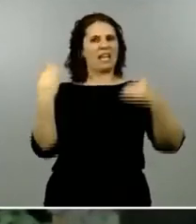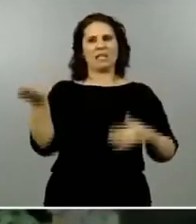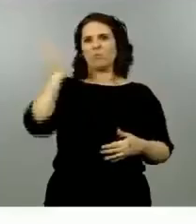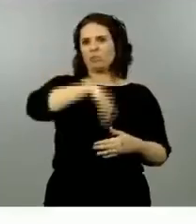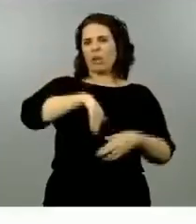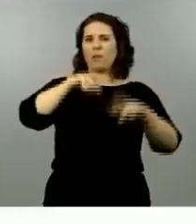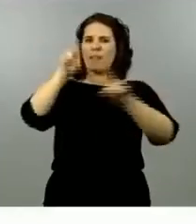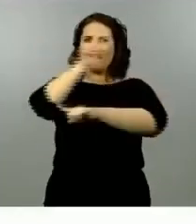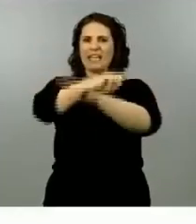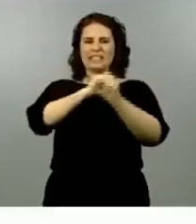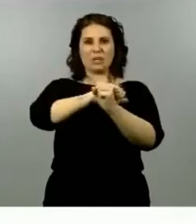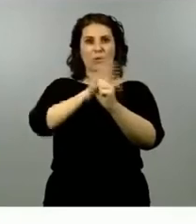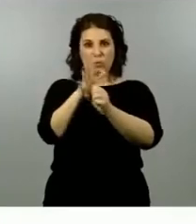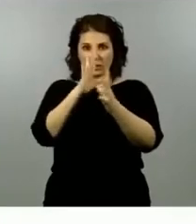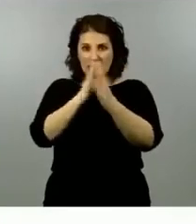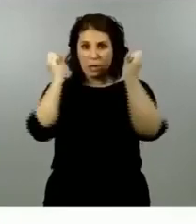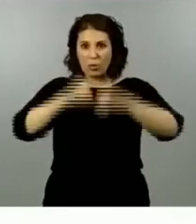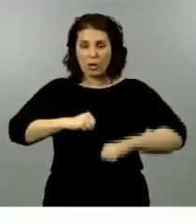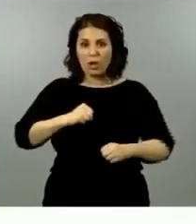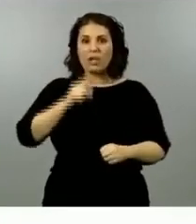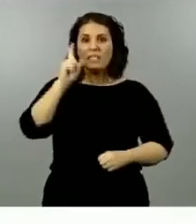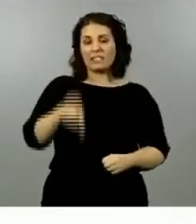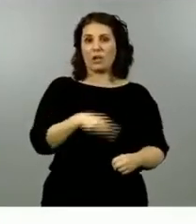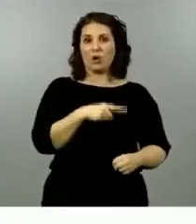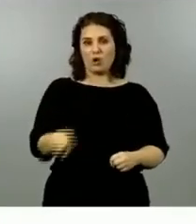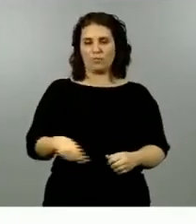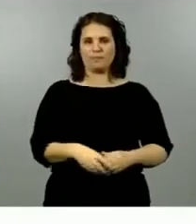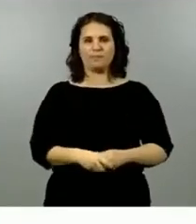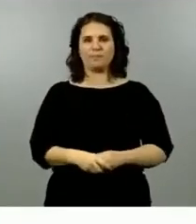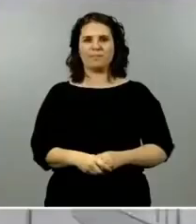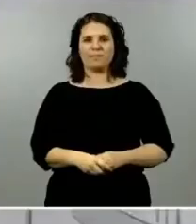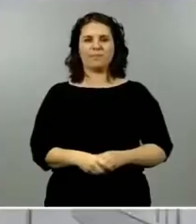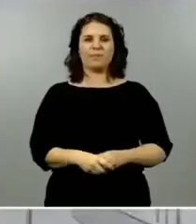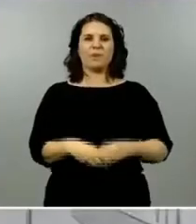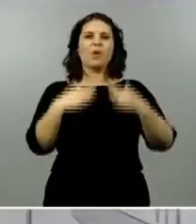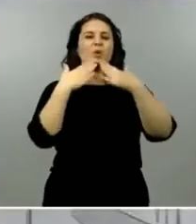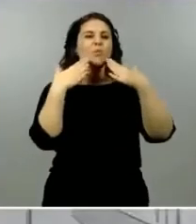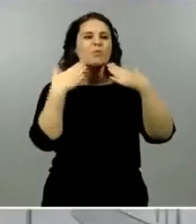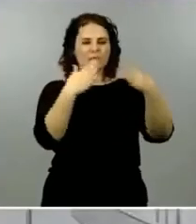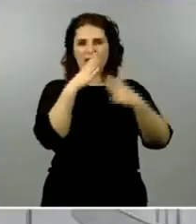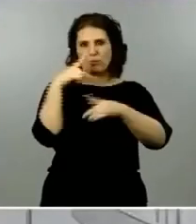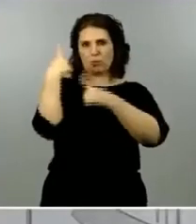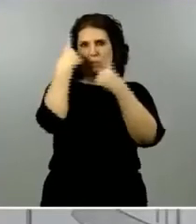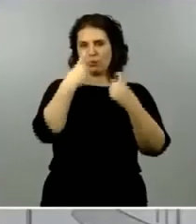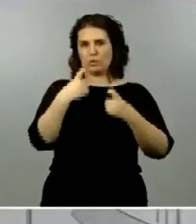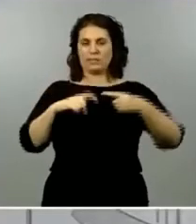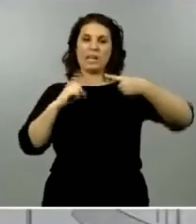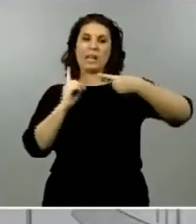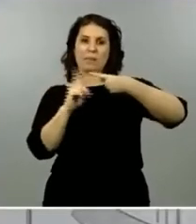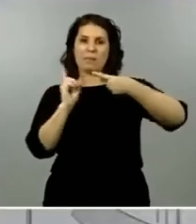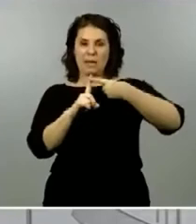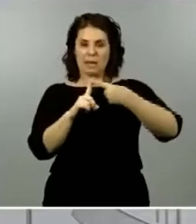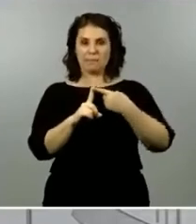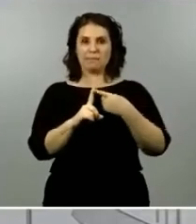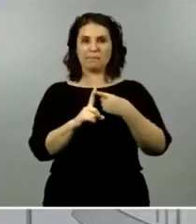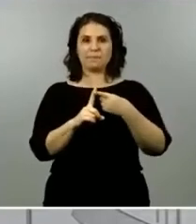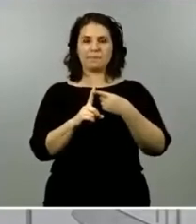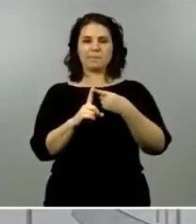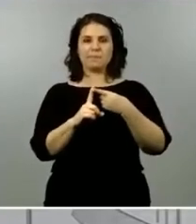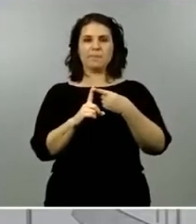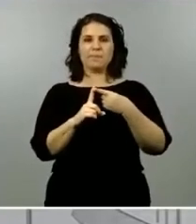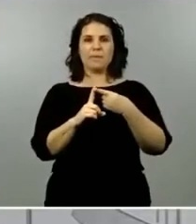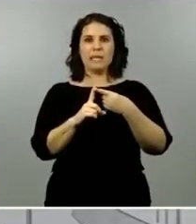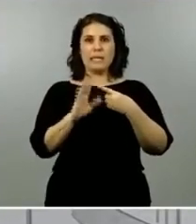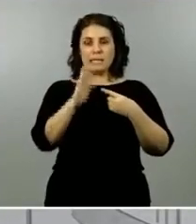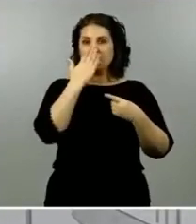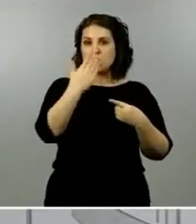si está de acuerdo con esta afirmación Muchas gracias Álvaro por sus preguntas en relación con la primera de las cuestiones la verdad es que tendré que preguntar a los